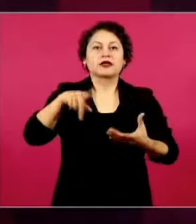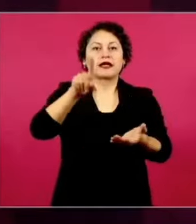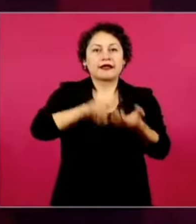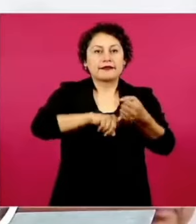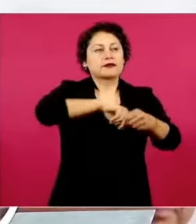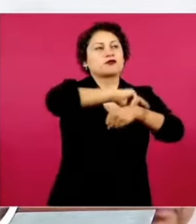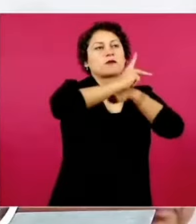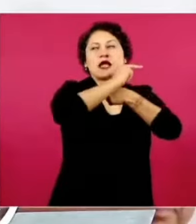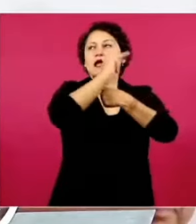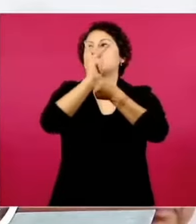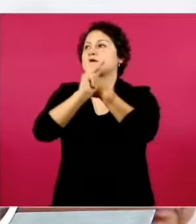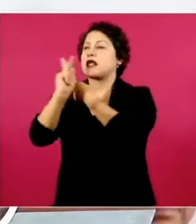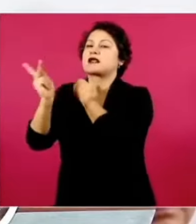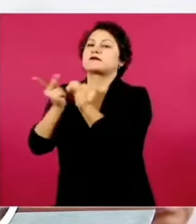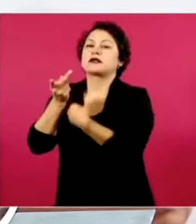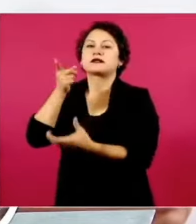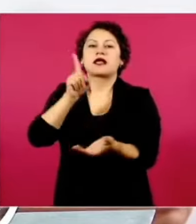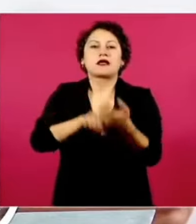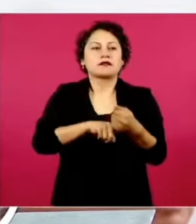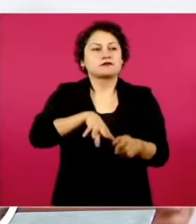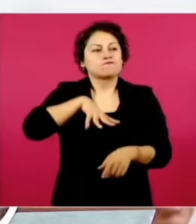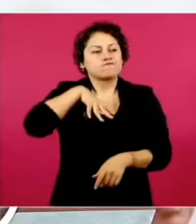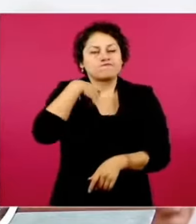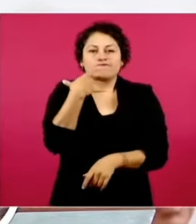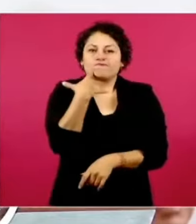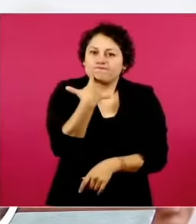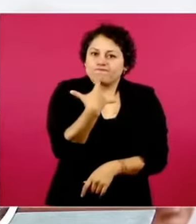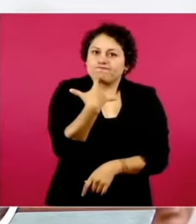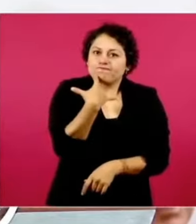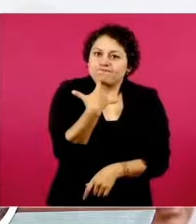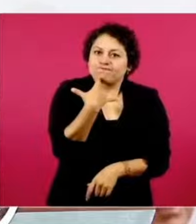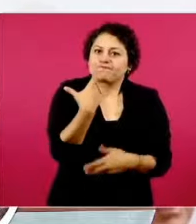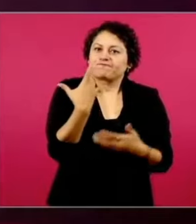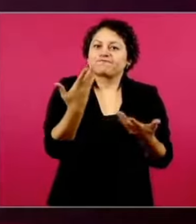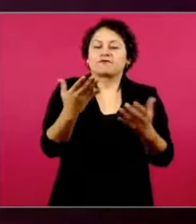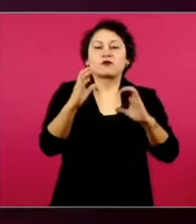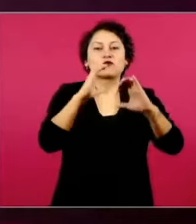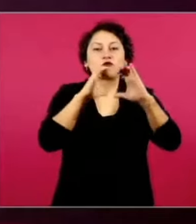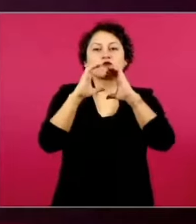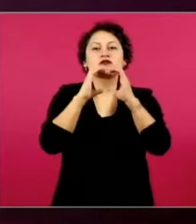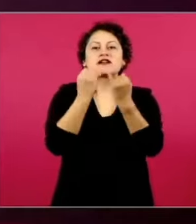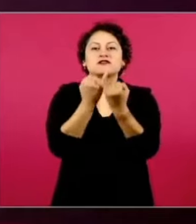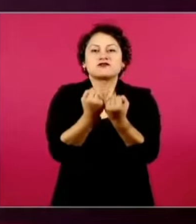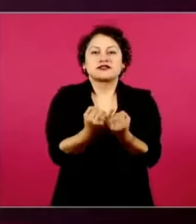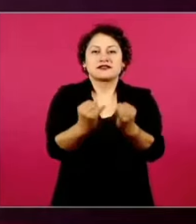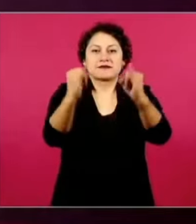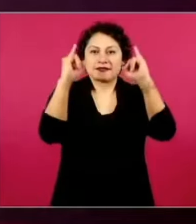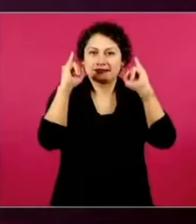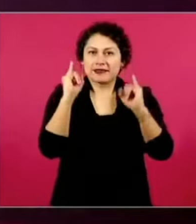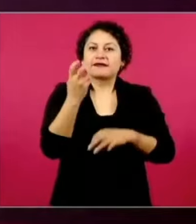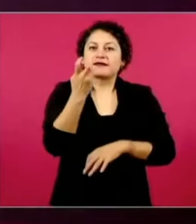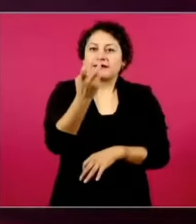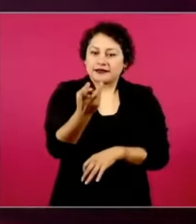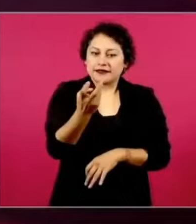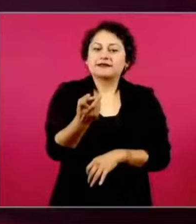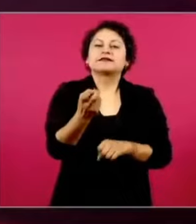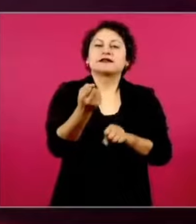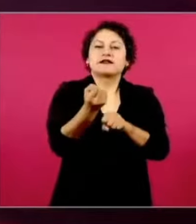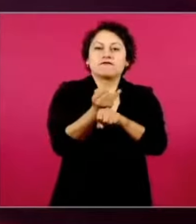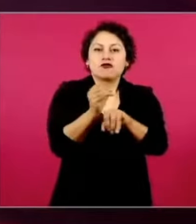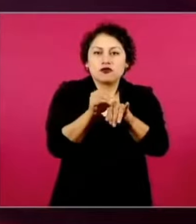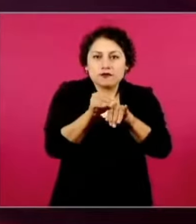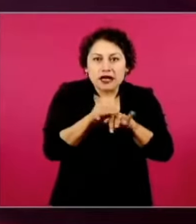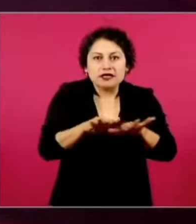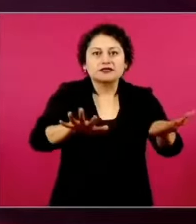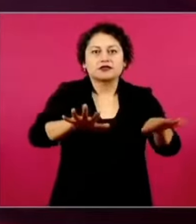nuestras batallas, la comunicación independiente, todo lo que tiene que ver con la batalla por brindar la información necesaria